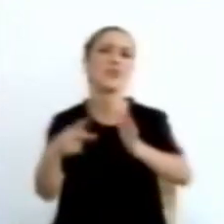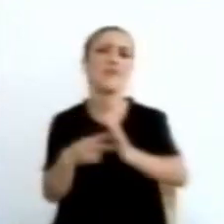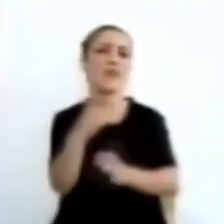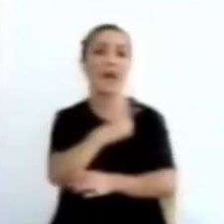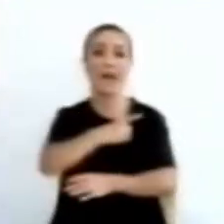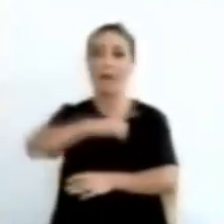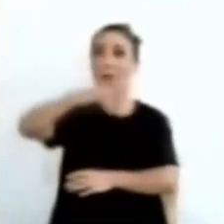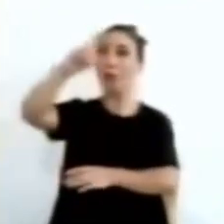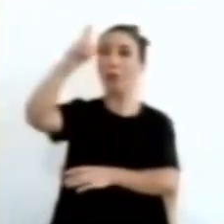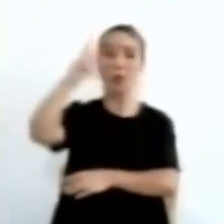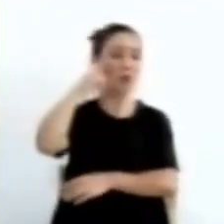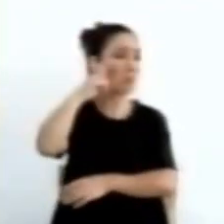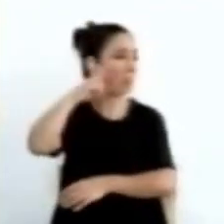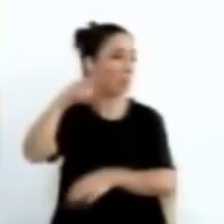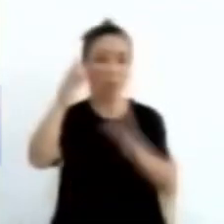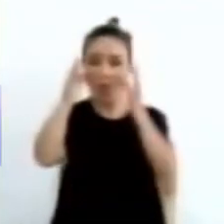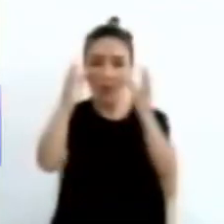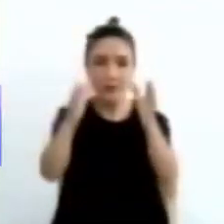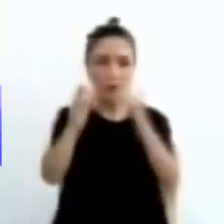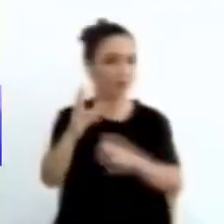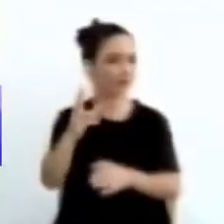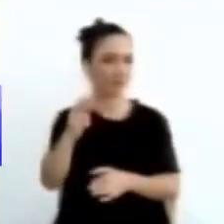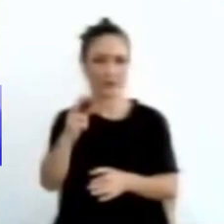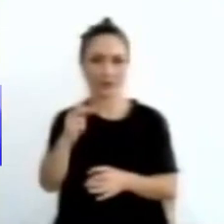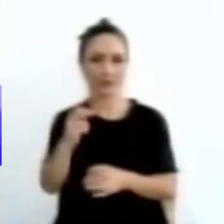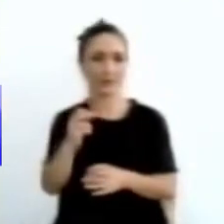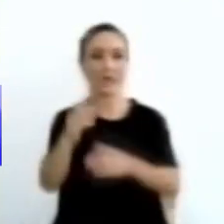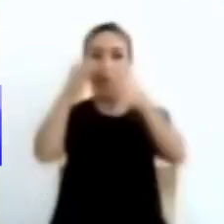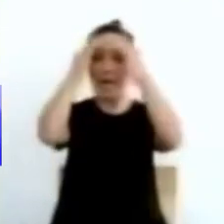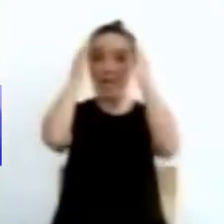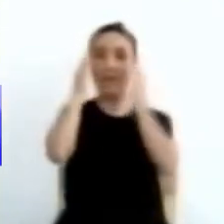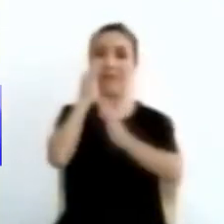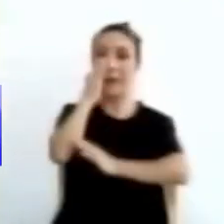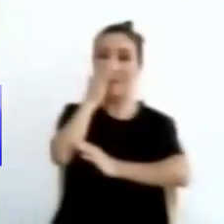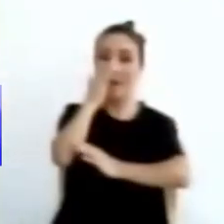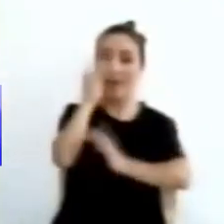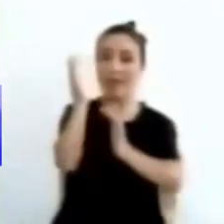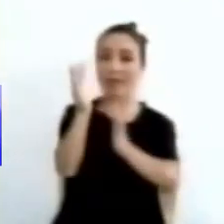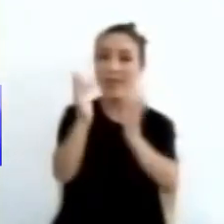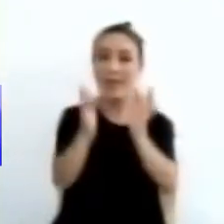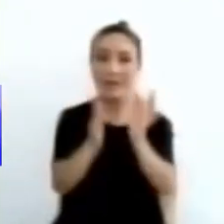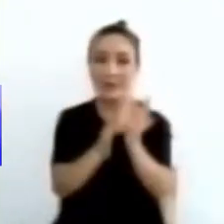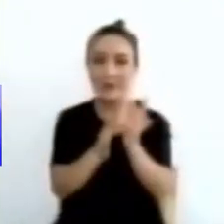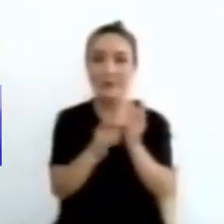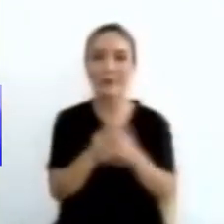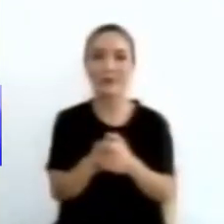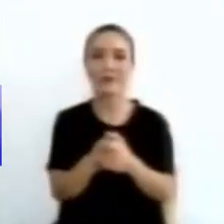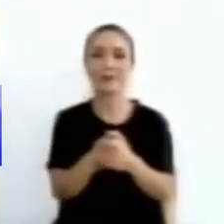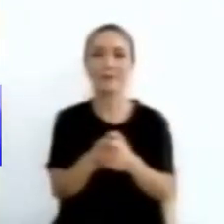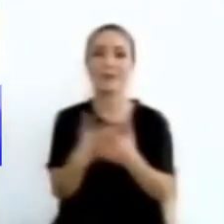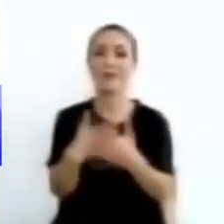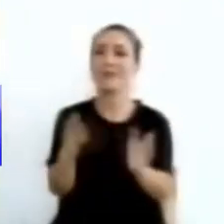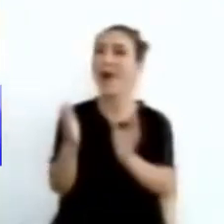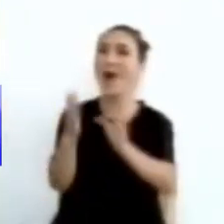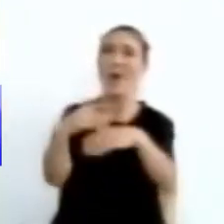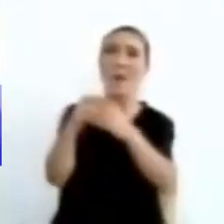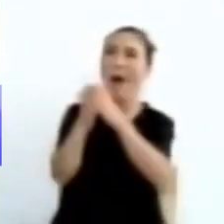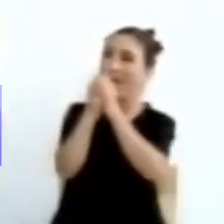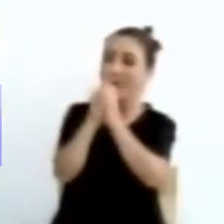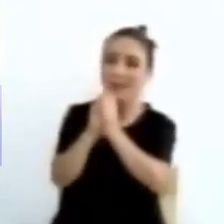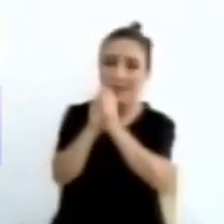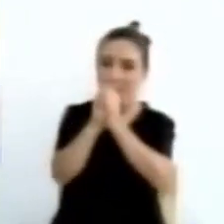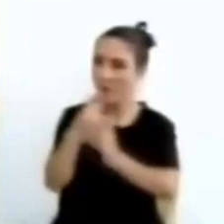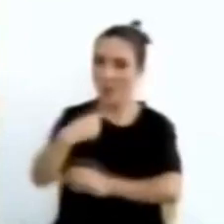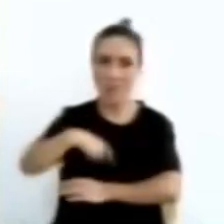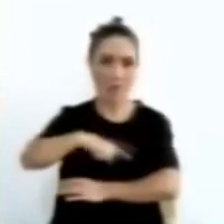abandonado, ni la madre de Jesús ha dejado de interceder por nosotros,